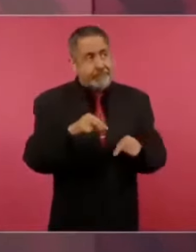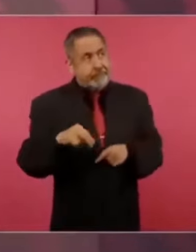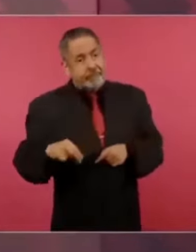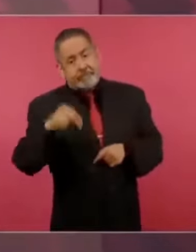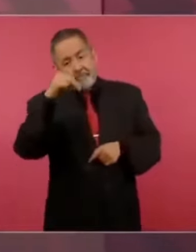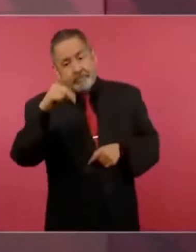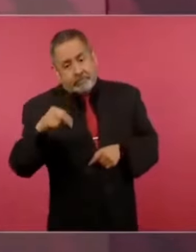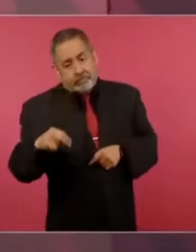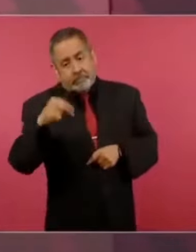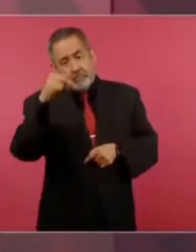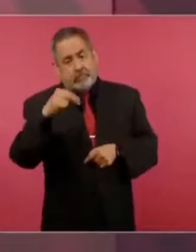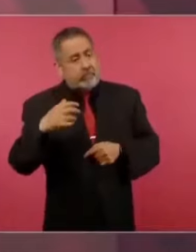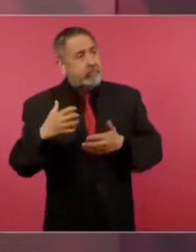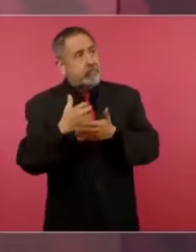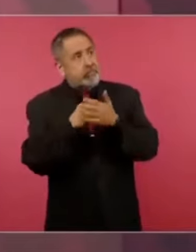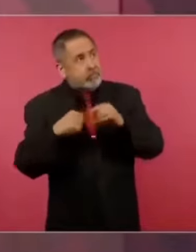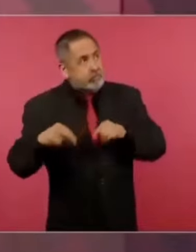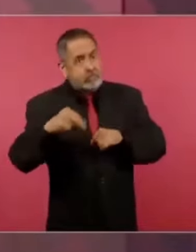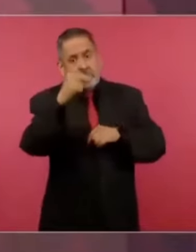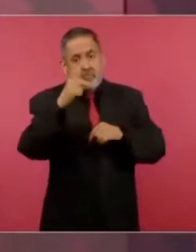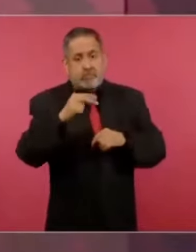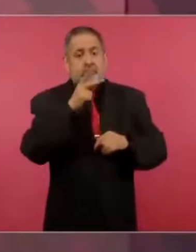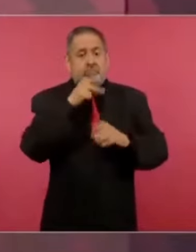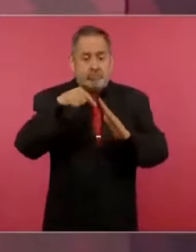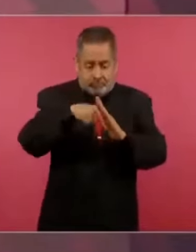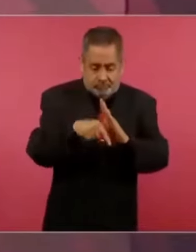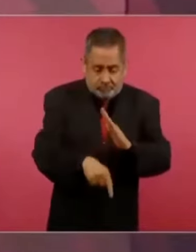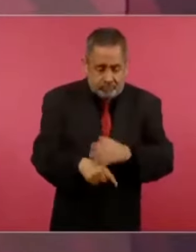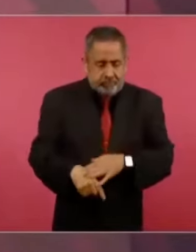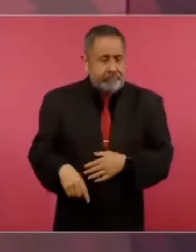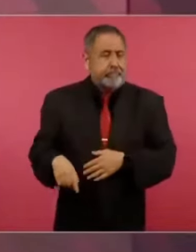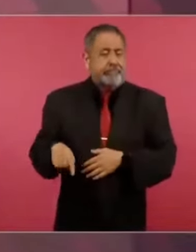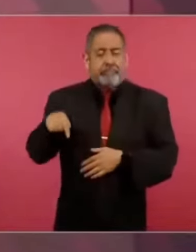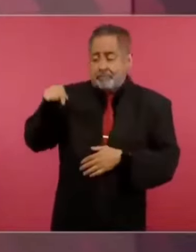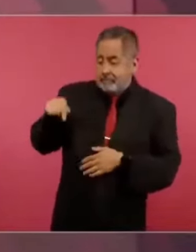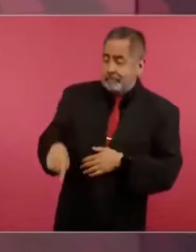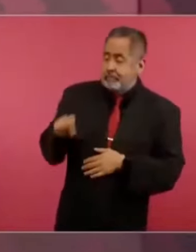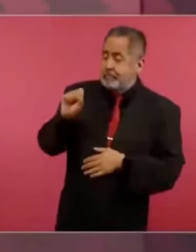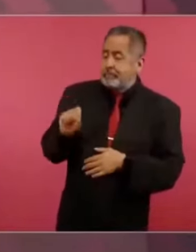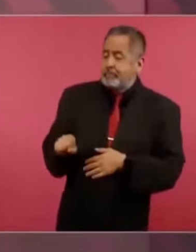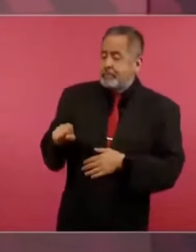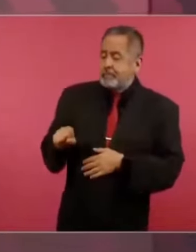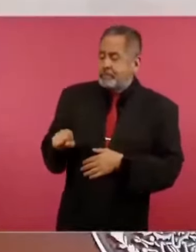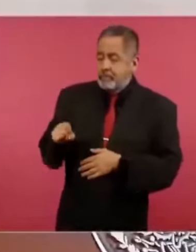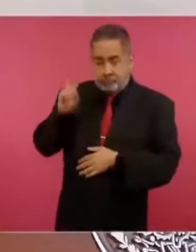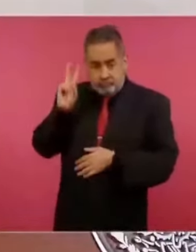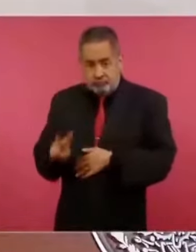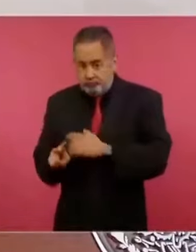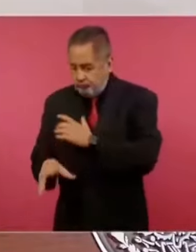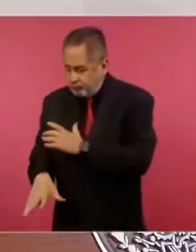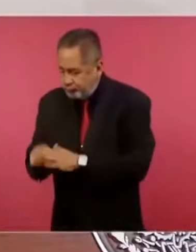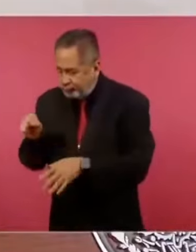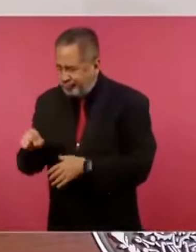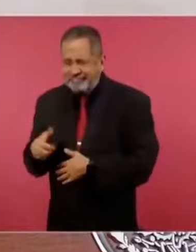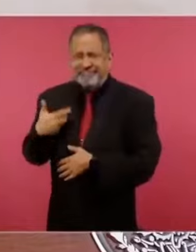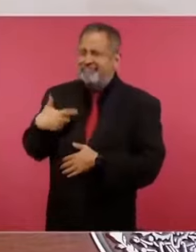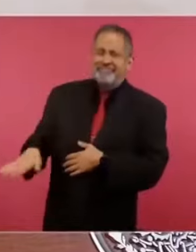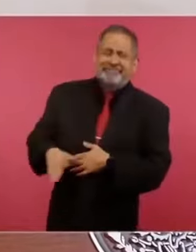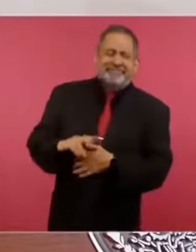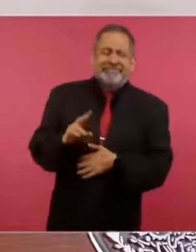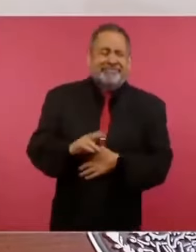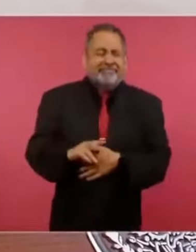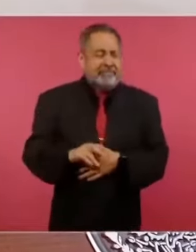porque no les importaba sacar petróleo, sino lo que les